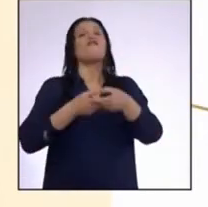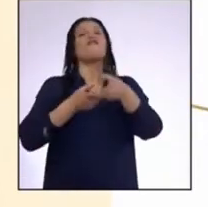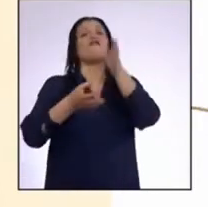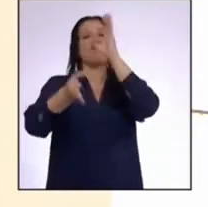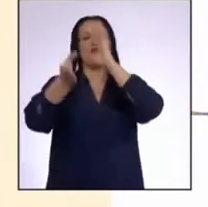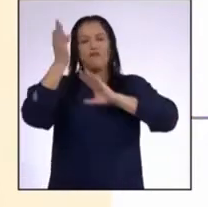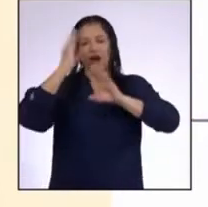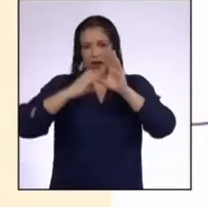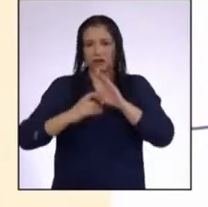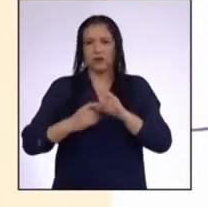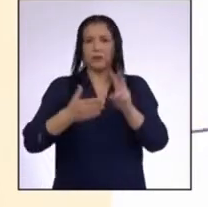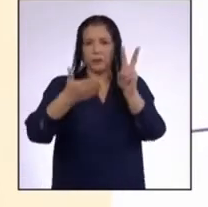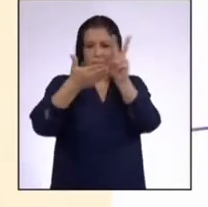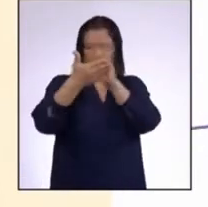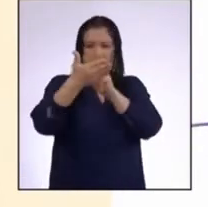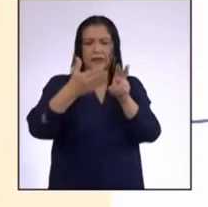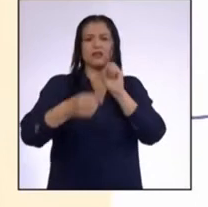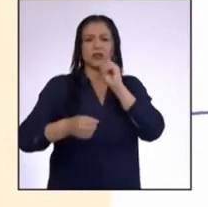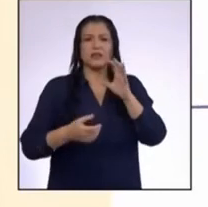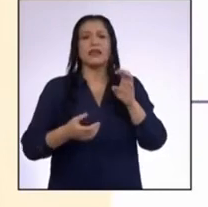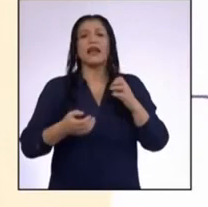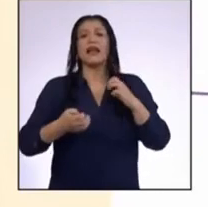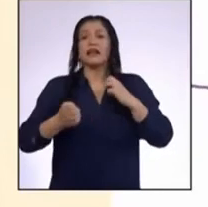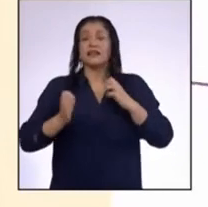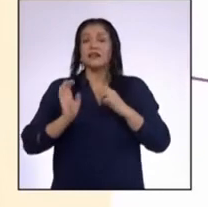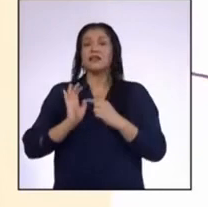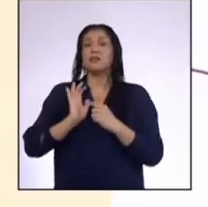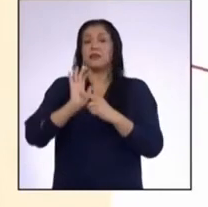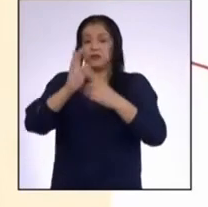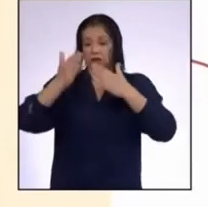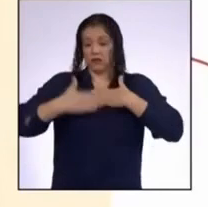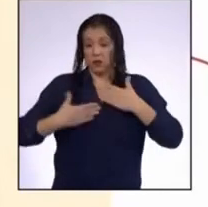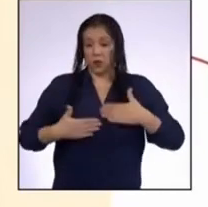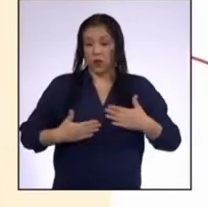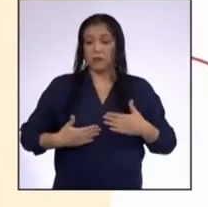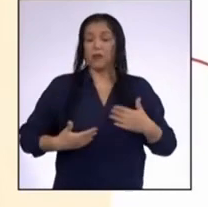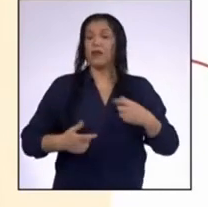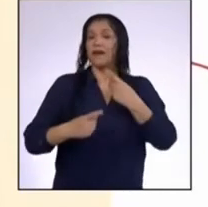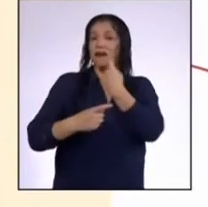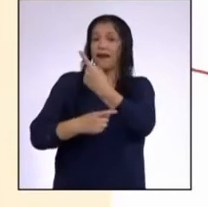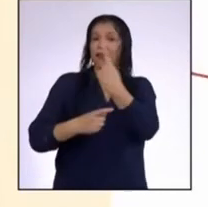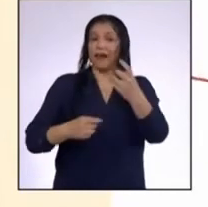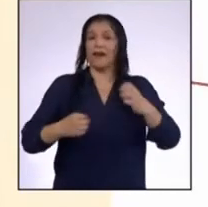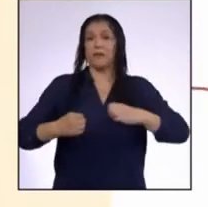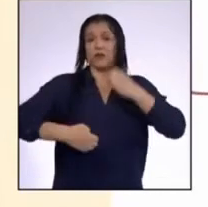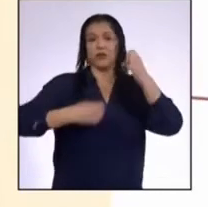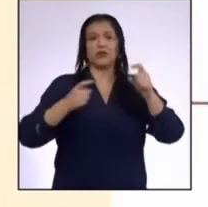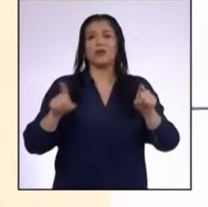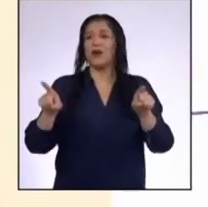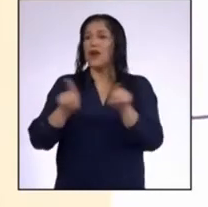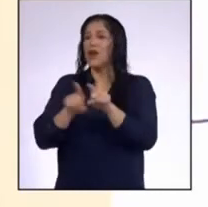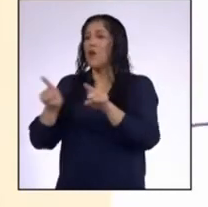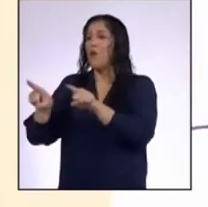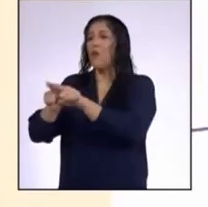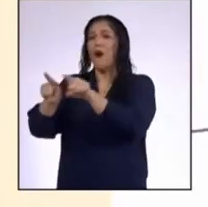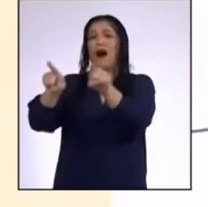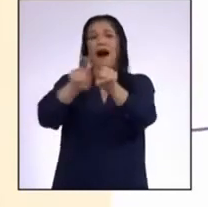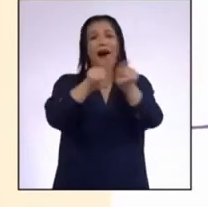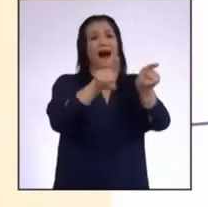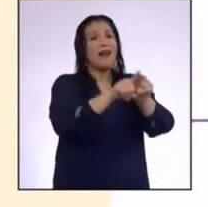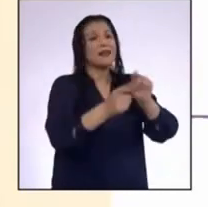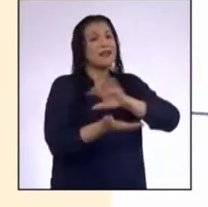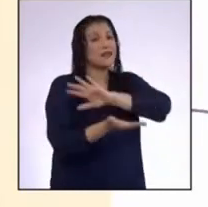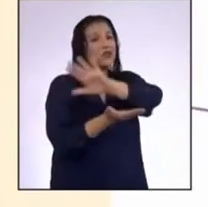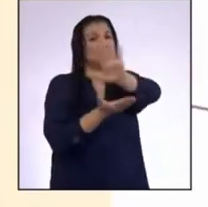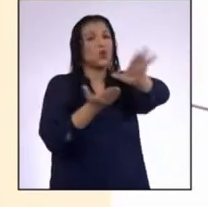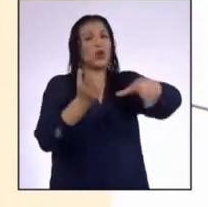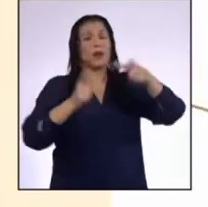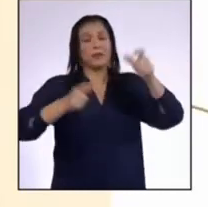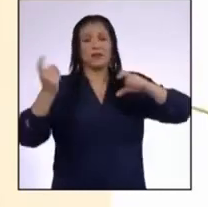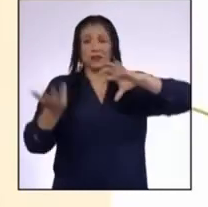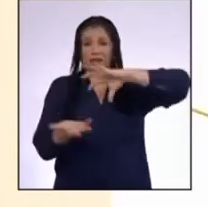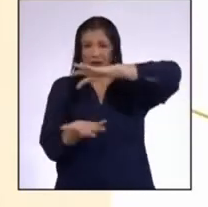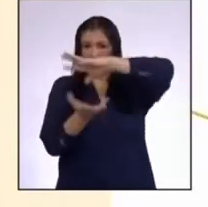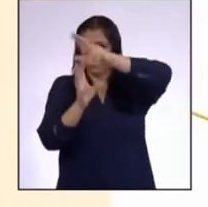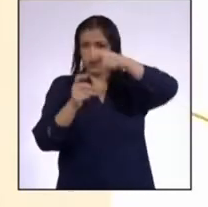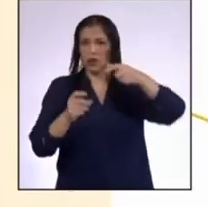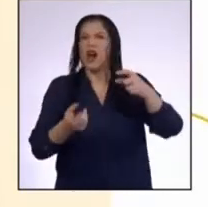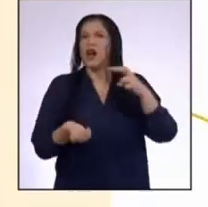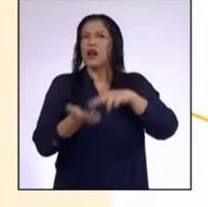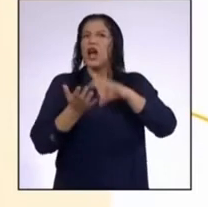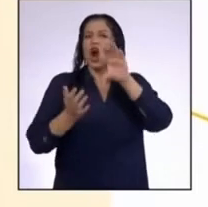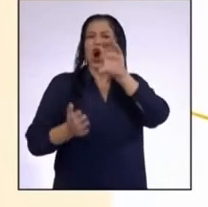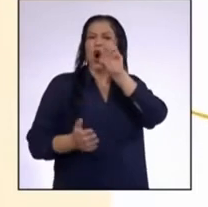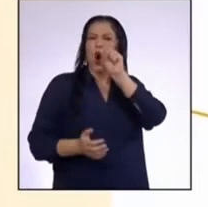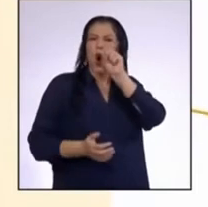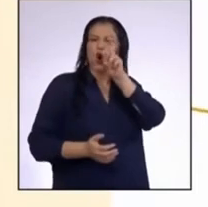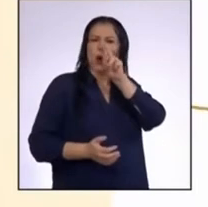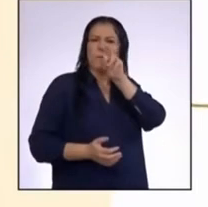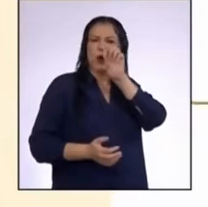El texto dice que las expresiones corporales sobre las emociones Son iguales en todo el mundo Entiendo que lo corporal se refiere al cuerpo